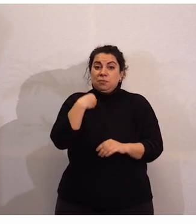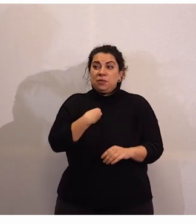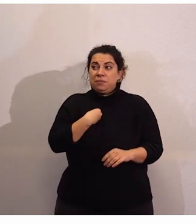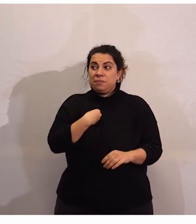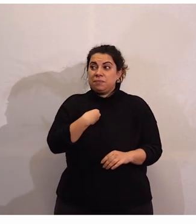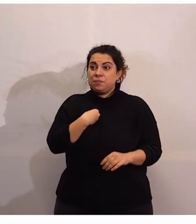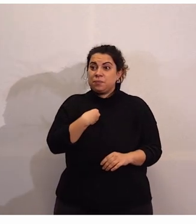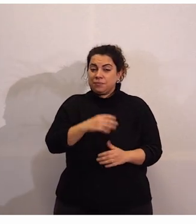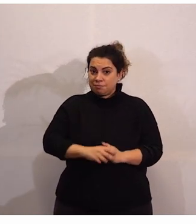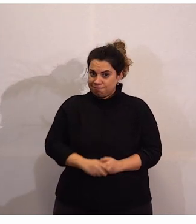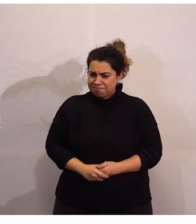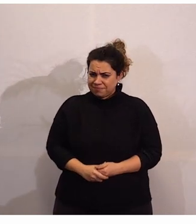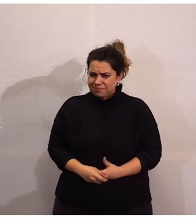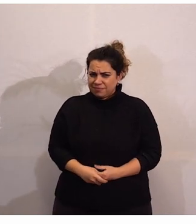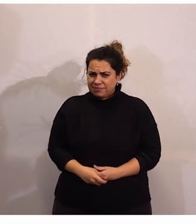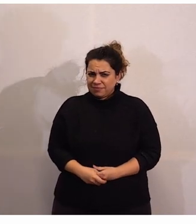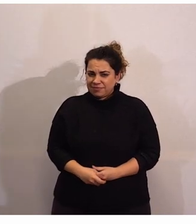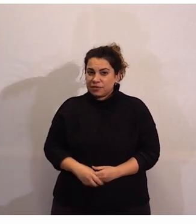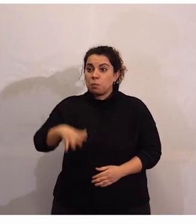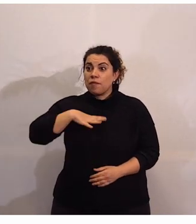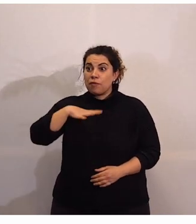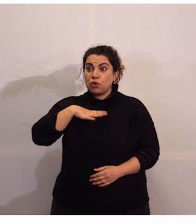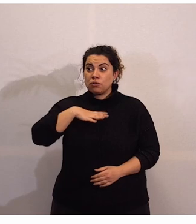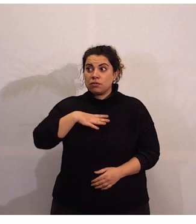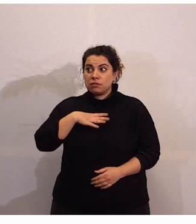vosotros en esta, por favor,